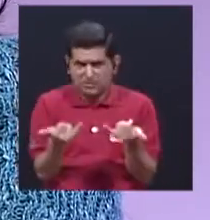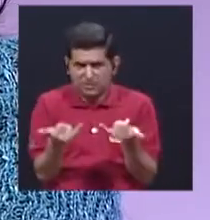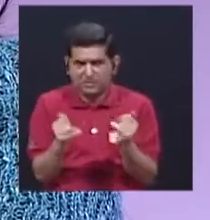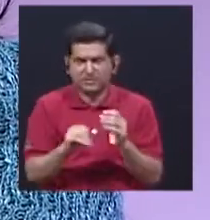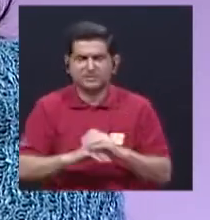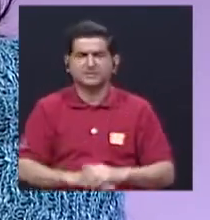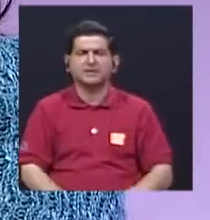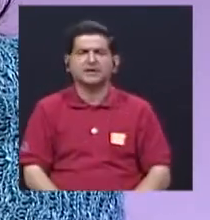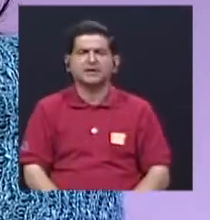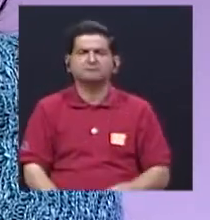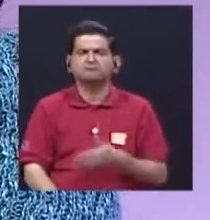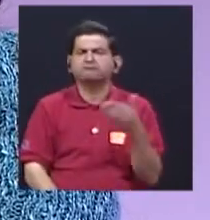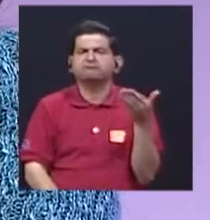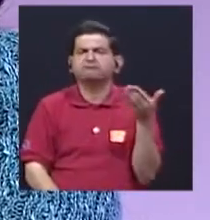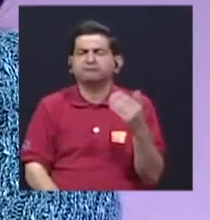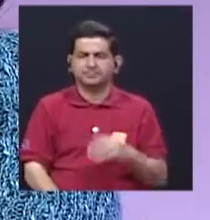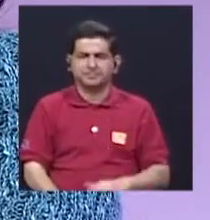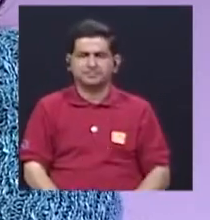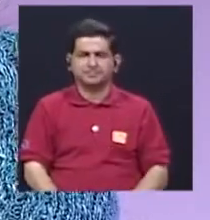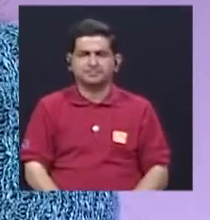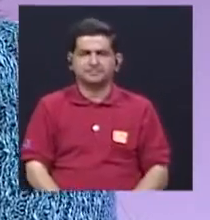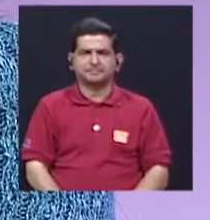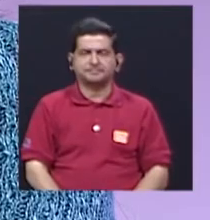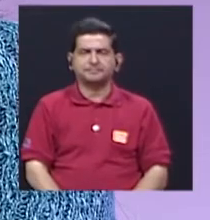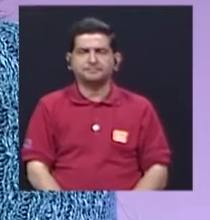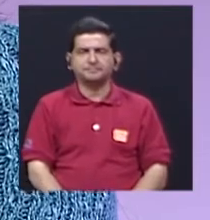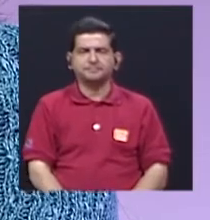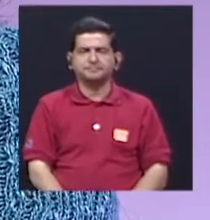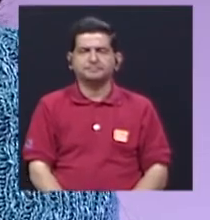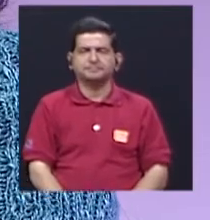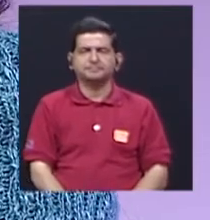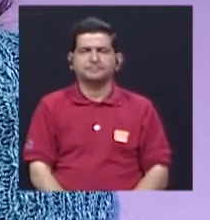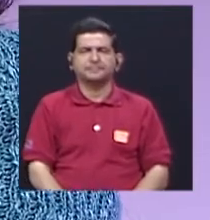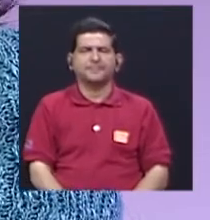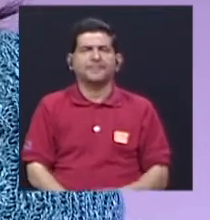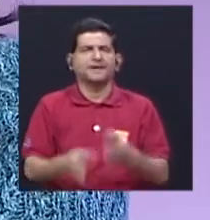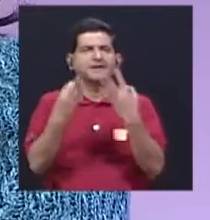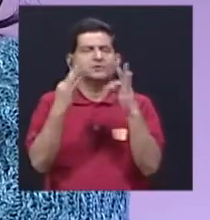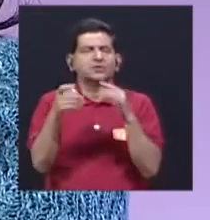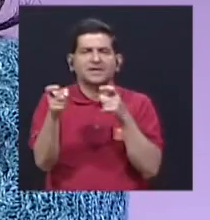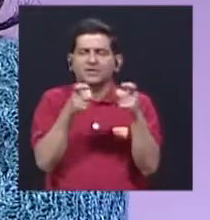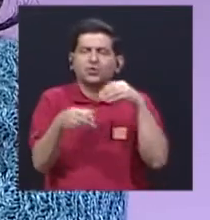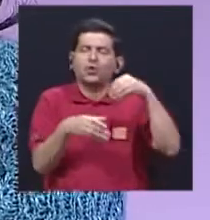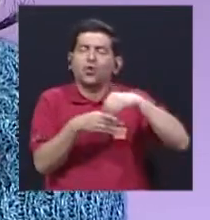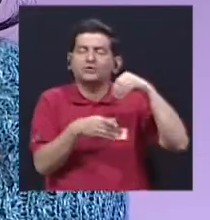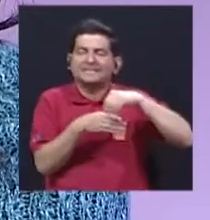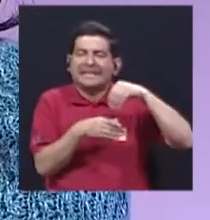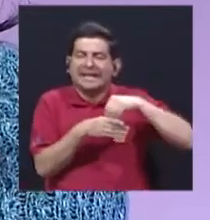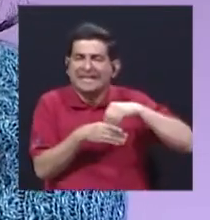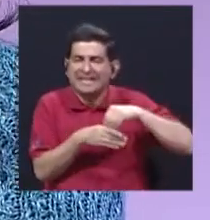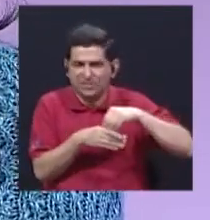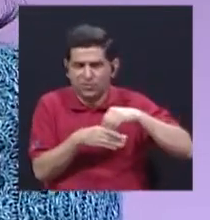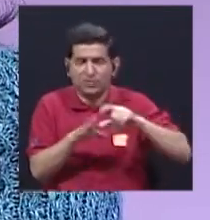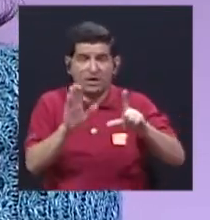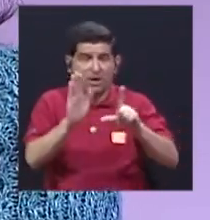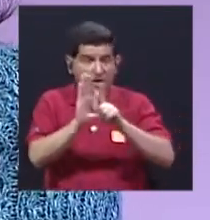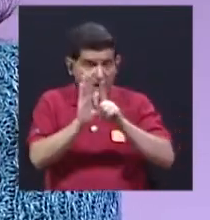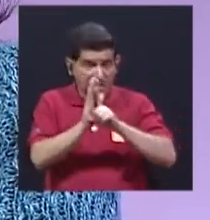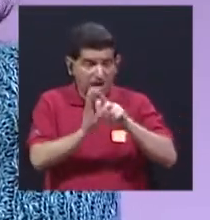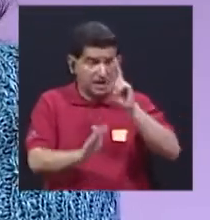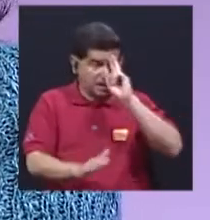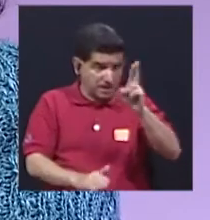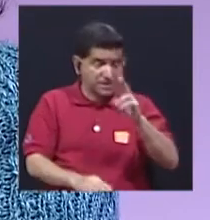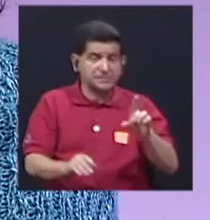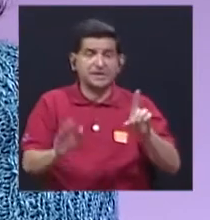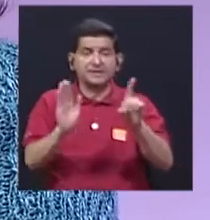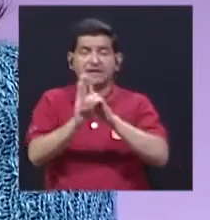ver con que son intentos de regular contenidos y en una legislación que respete el